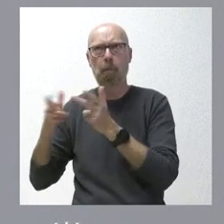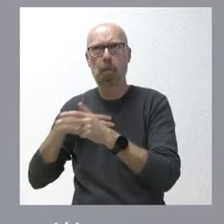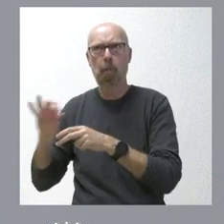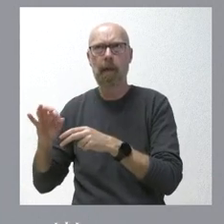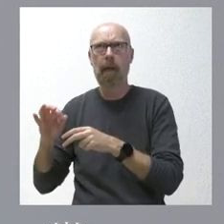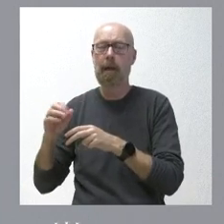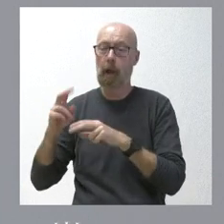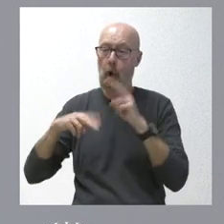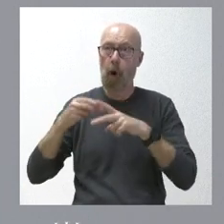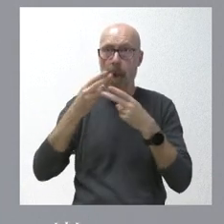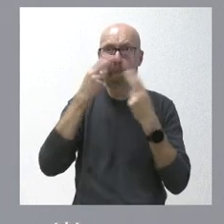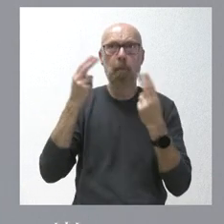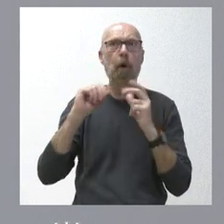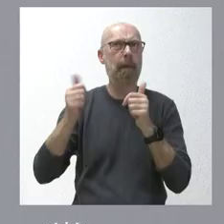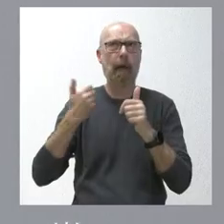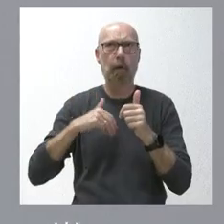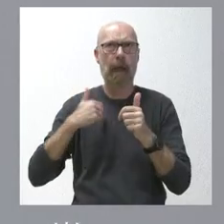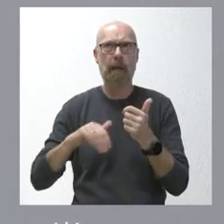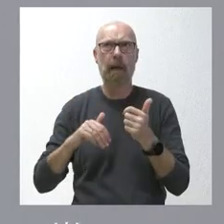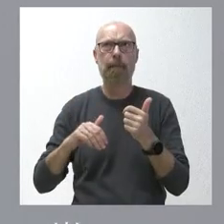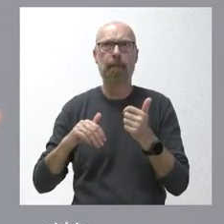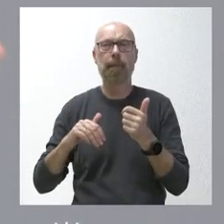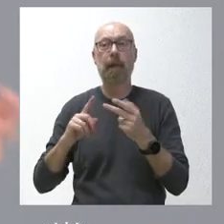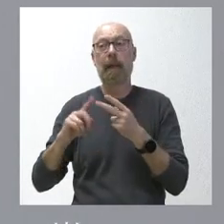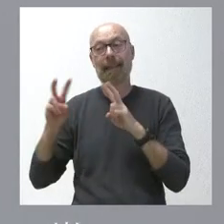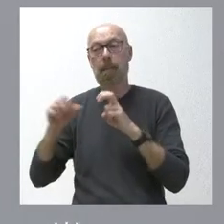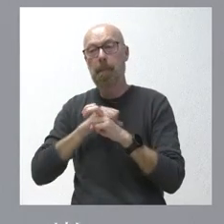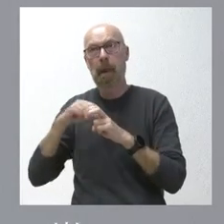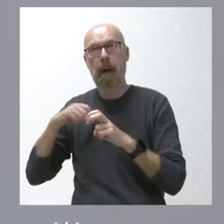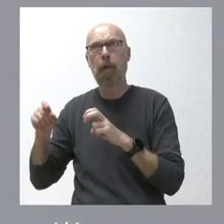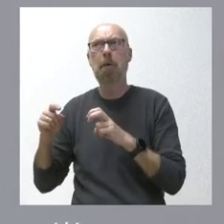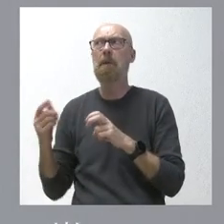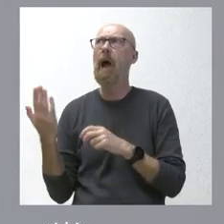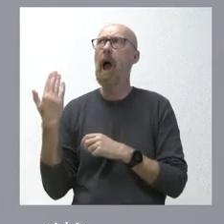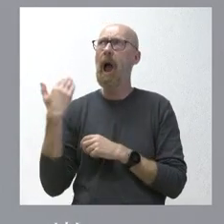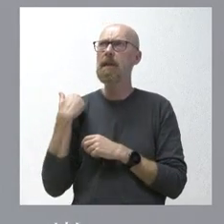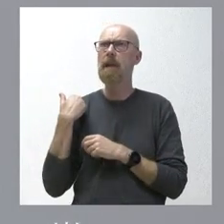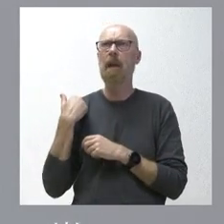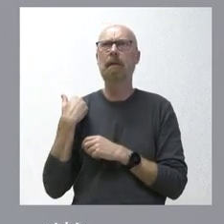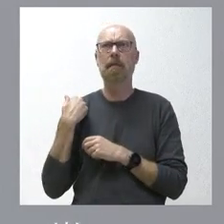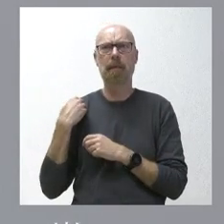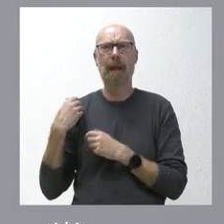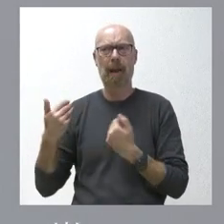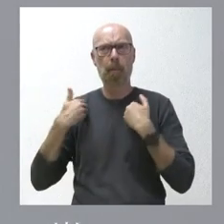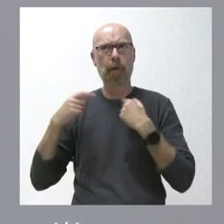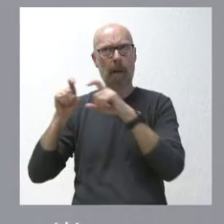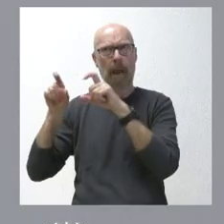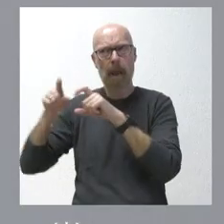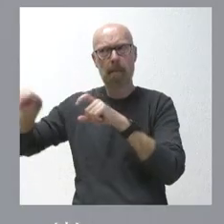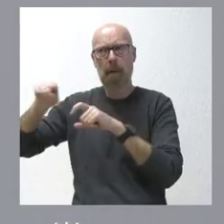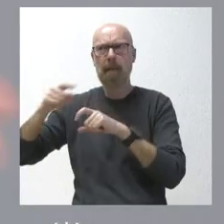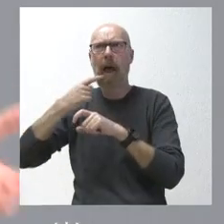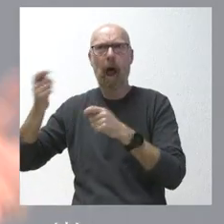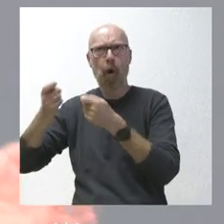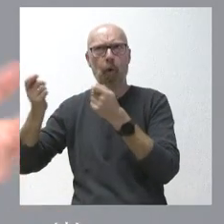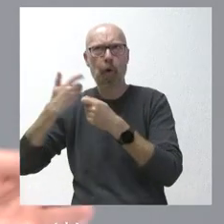carácter público han comentado ya. Las de carácter privado. Creo que ayer los responsables de las empresas hacían algunos anuncios.